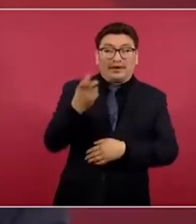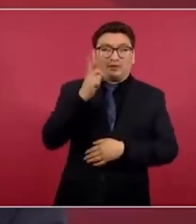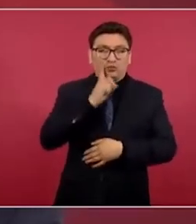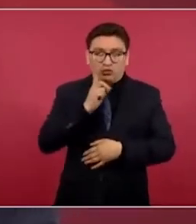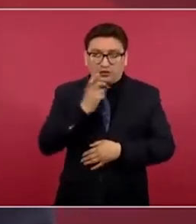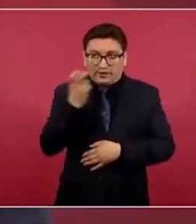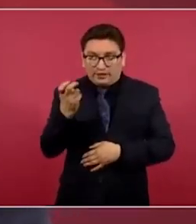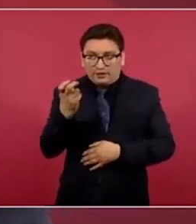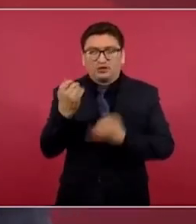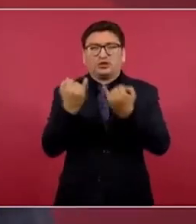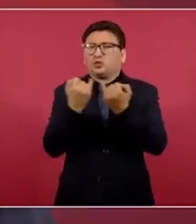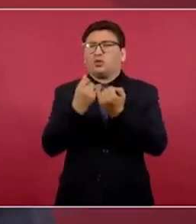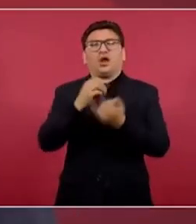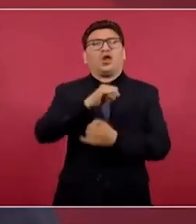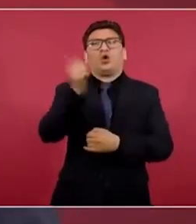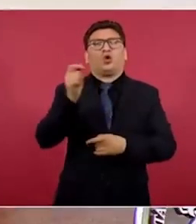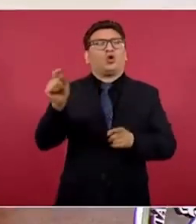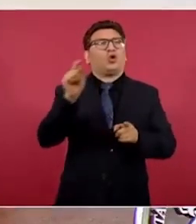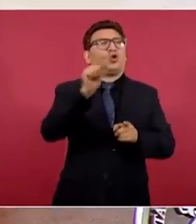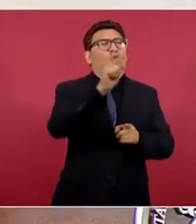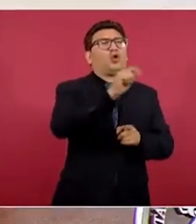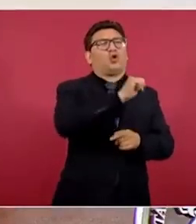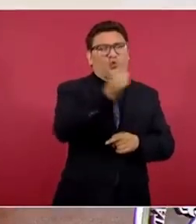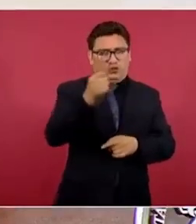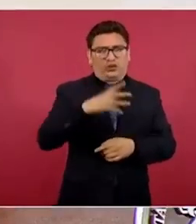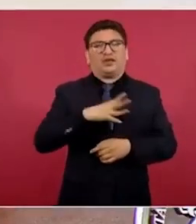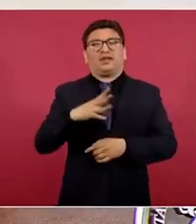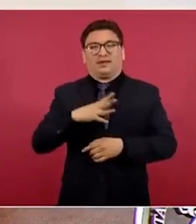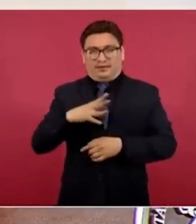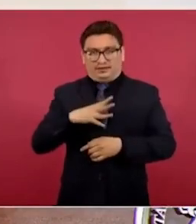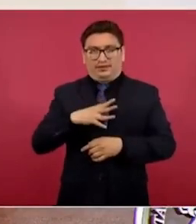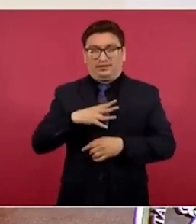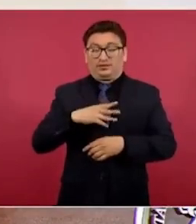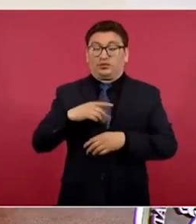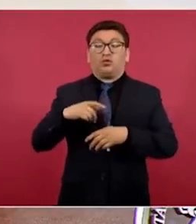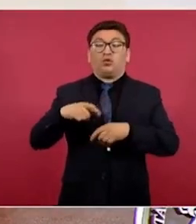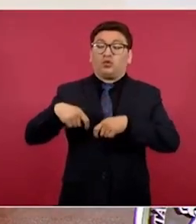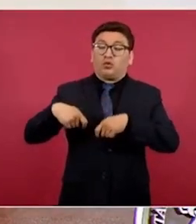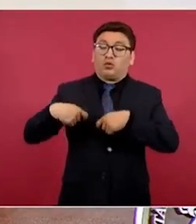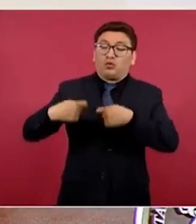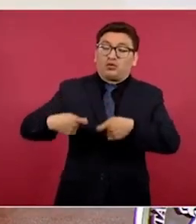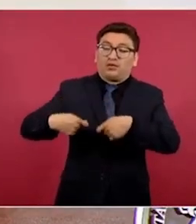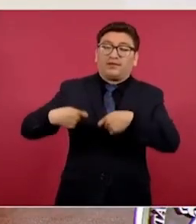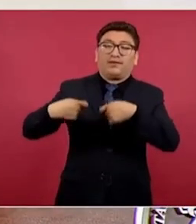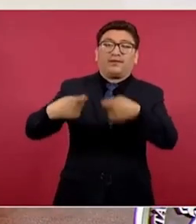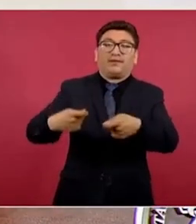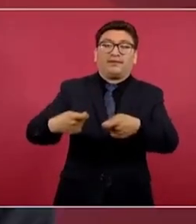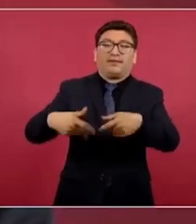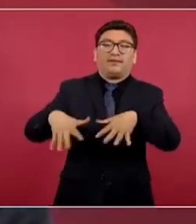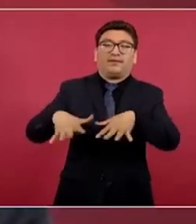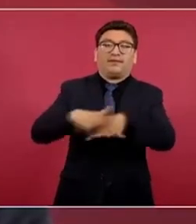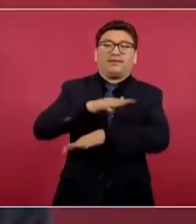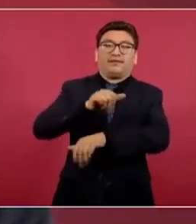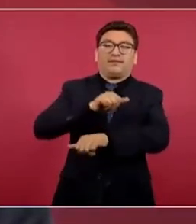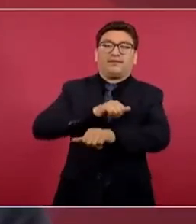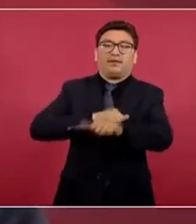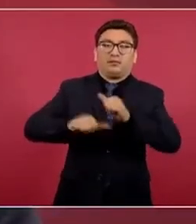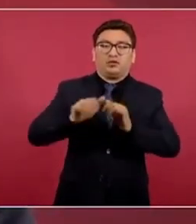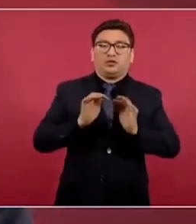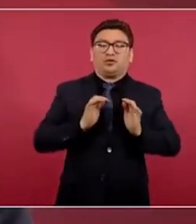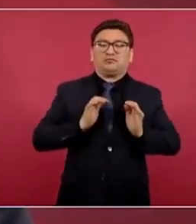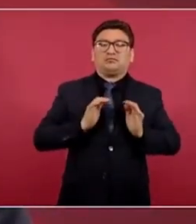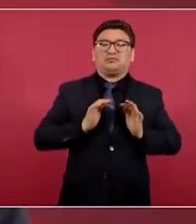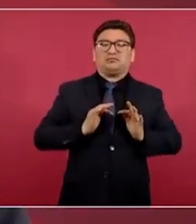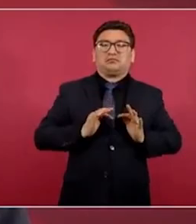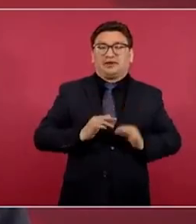hay muchos otros, hay relevo generacional, eso es lo mejor que